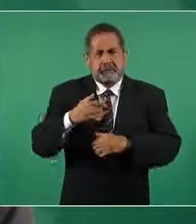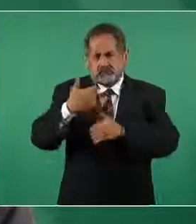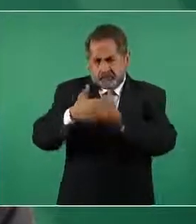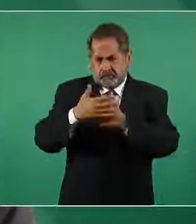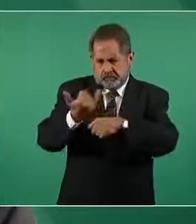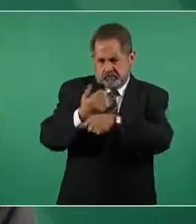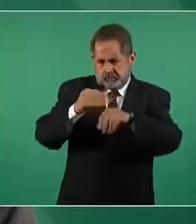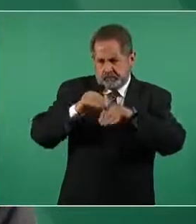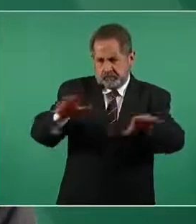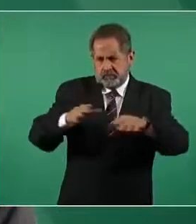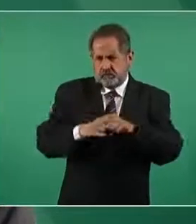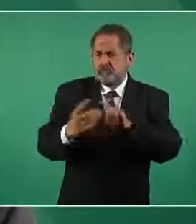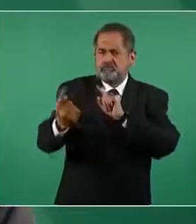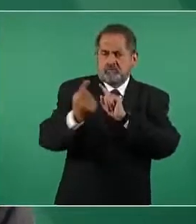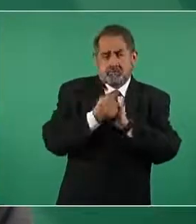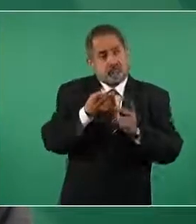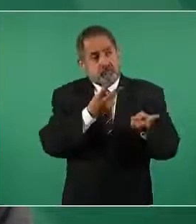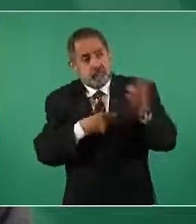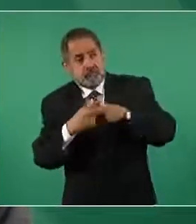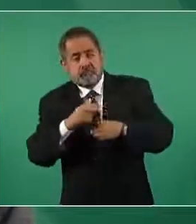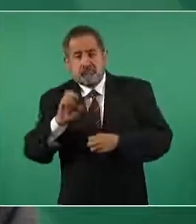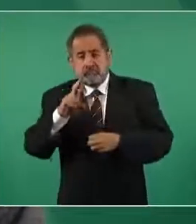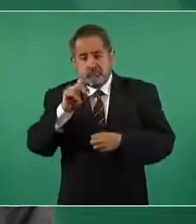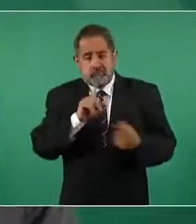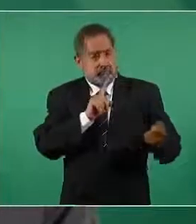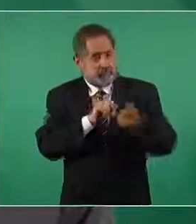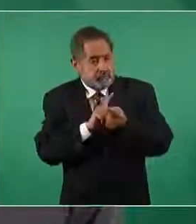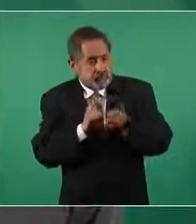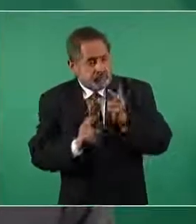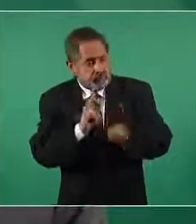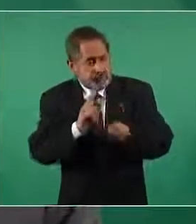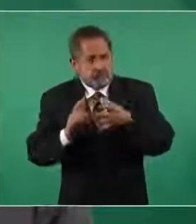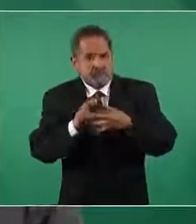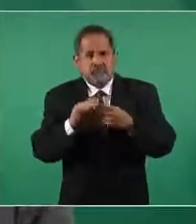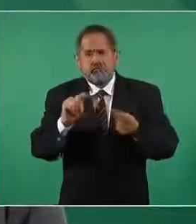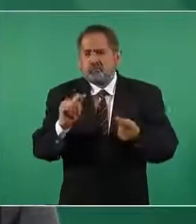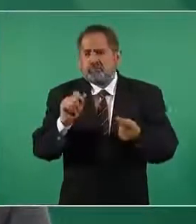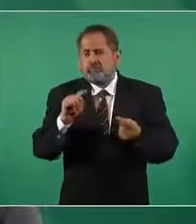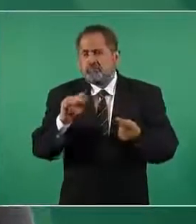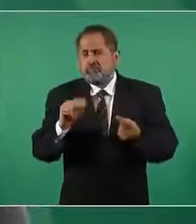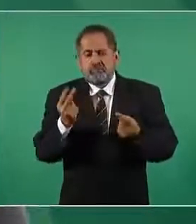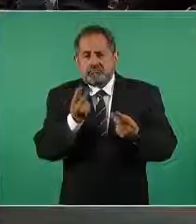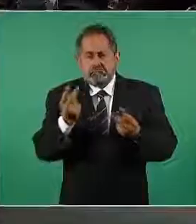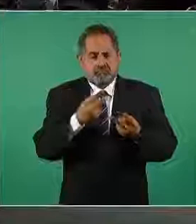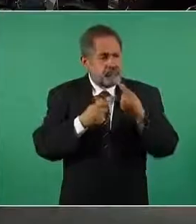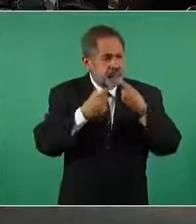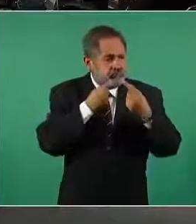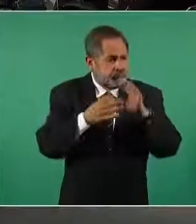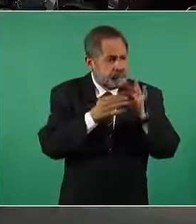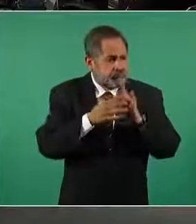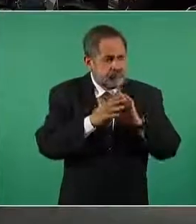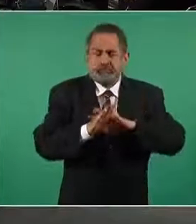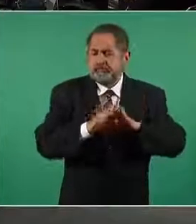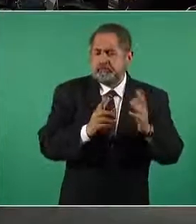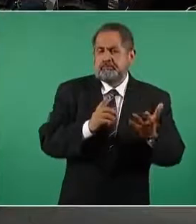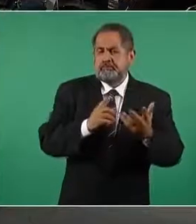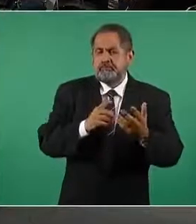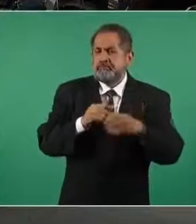informar una vez que regresen Marcelo Tatiana los comisionados